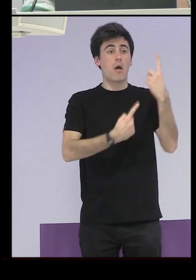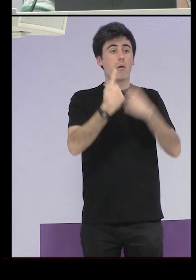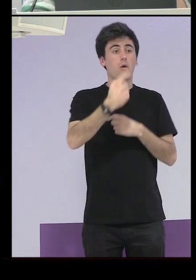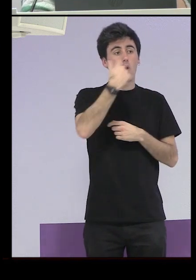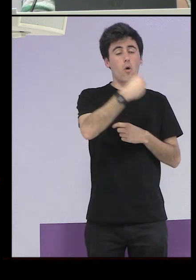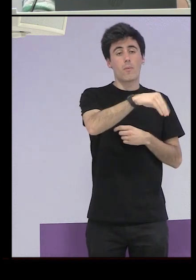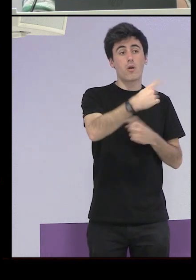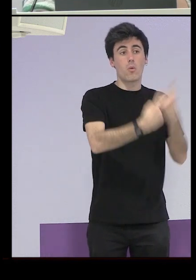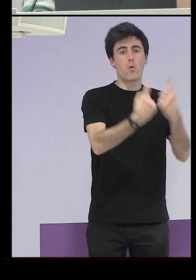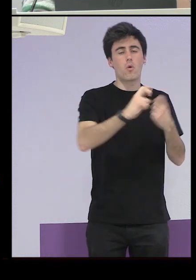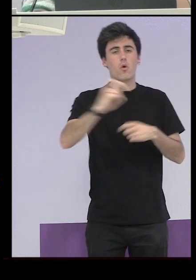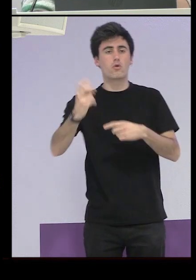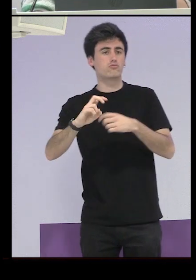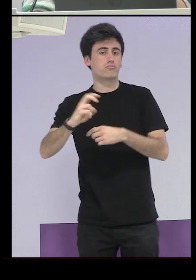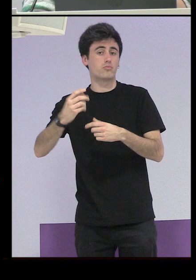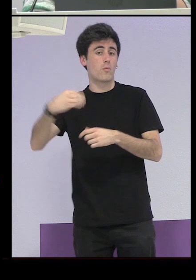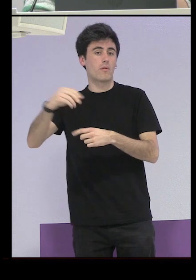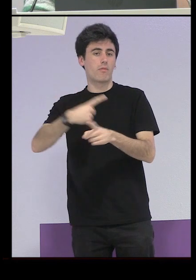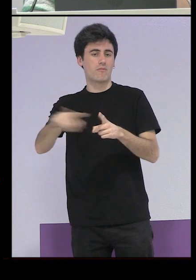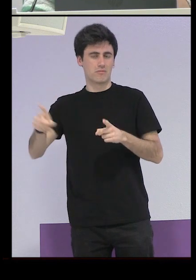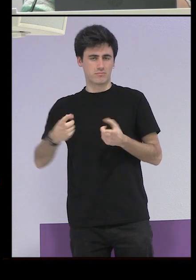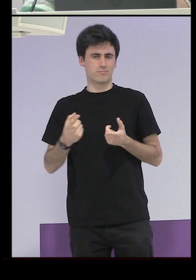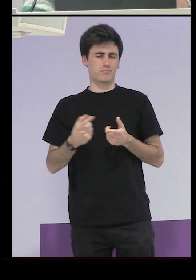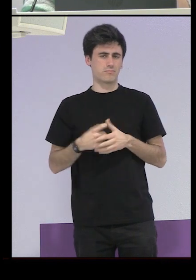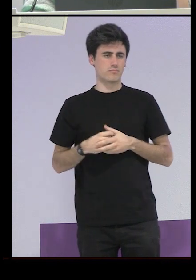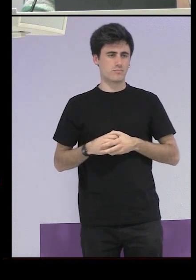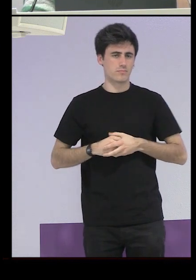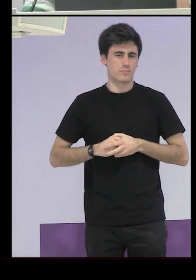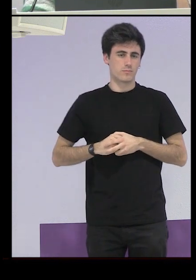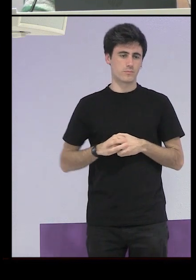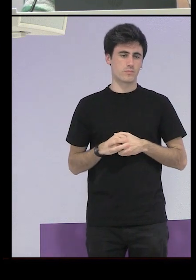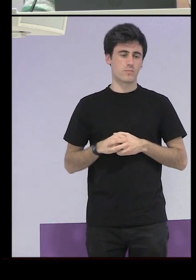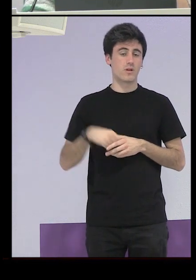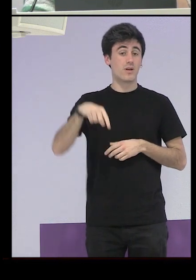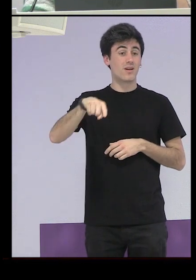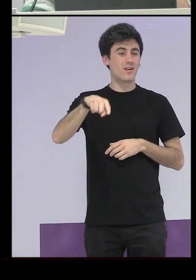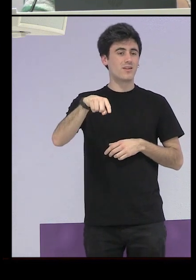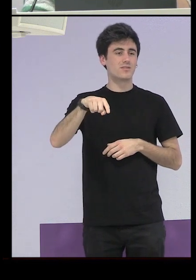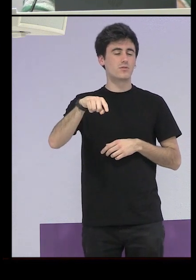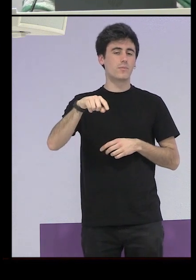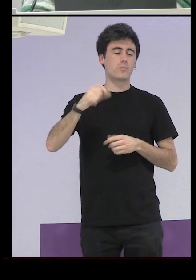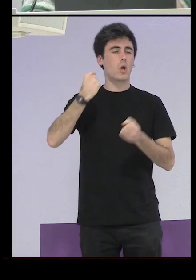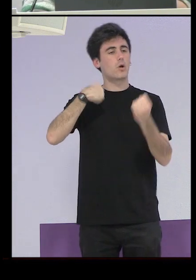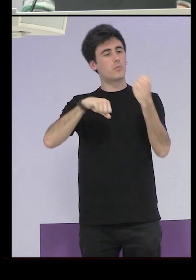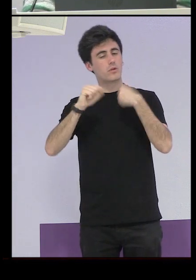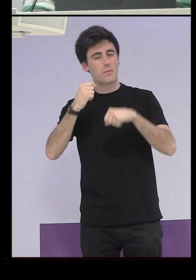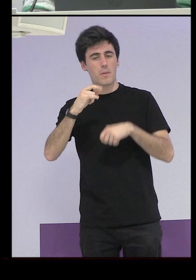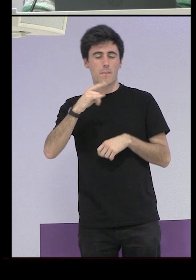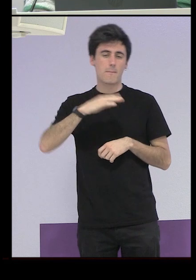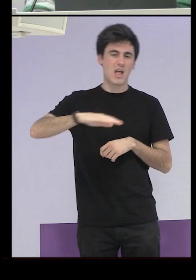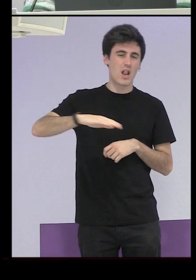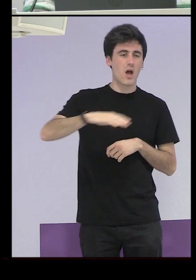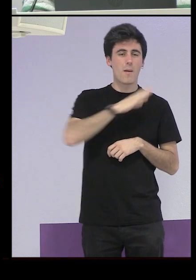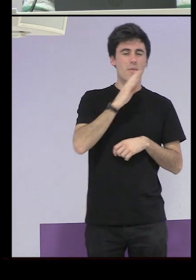¿a dónde vamos a llegar? y que bueno que esto su madre lo consideraba un mal comportamiento que llegaba